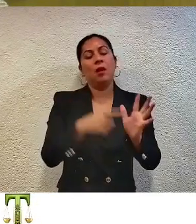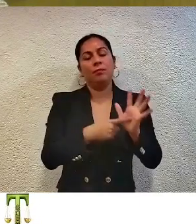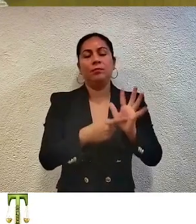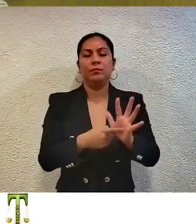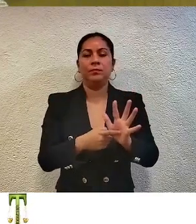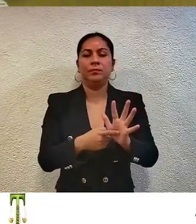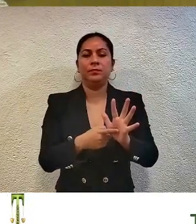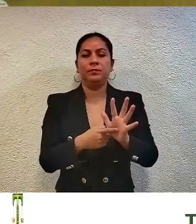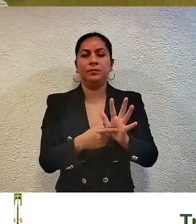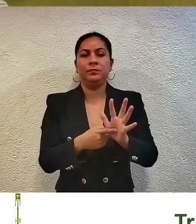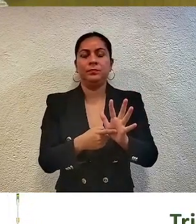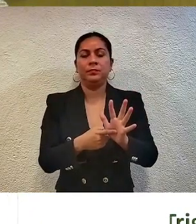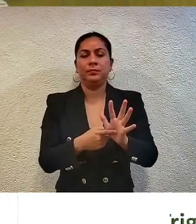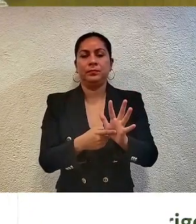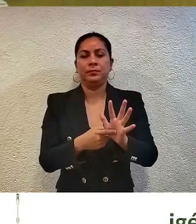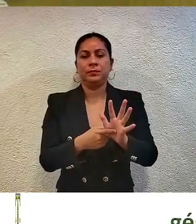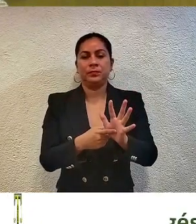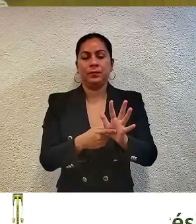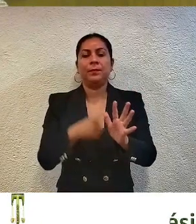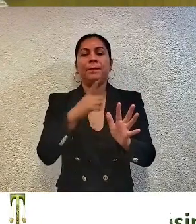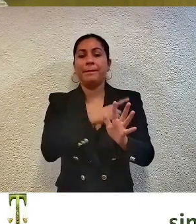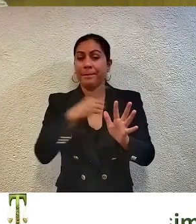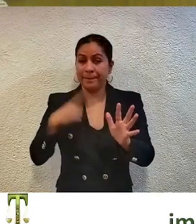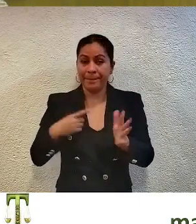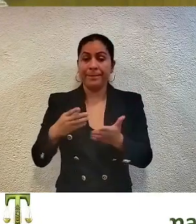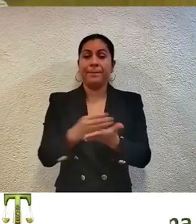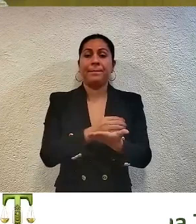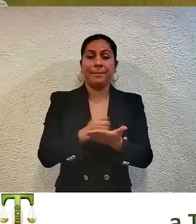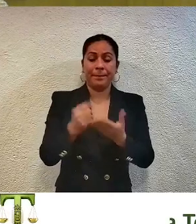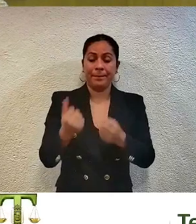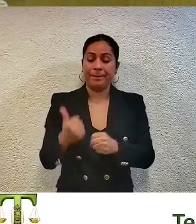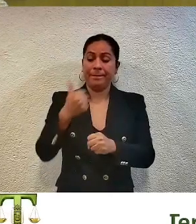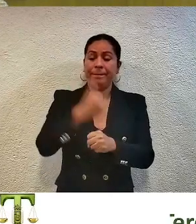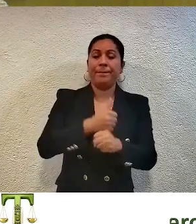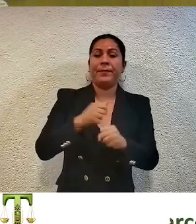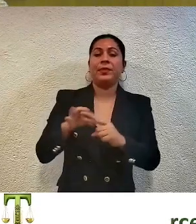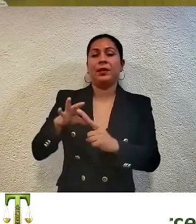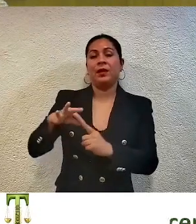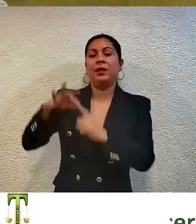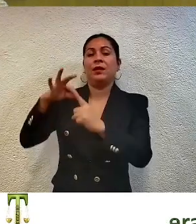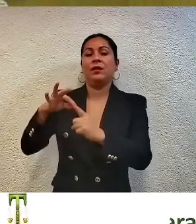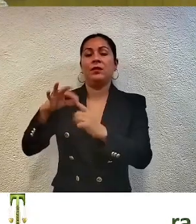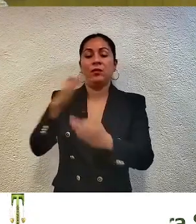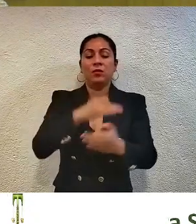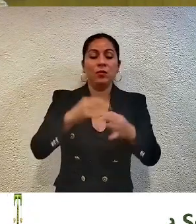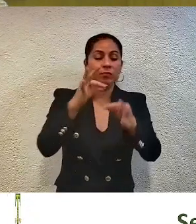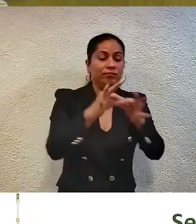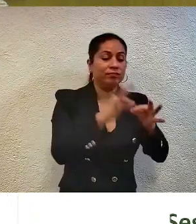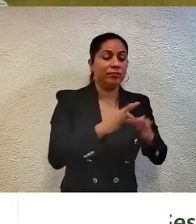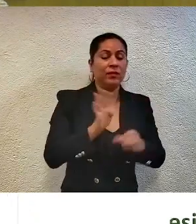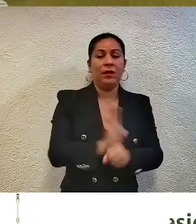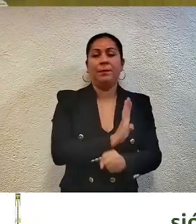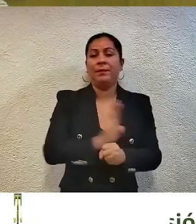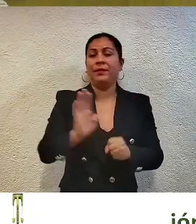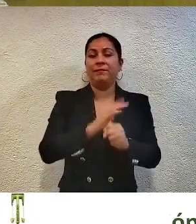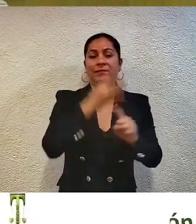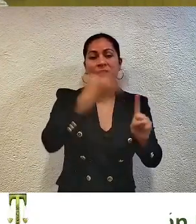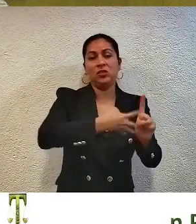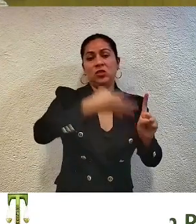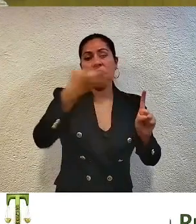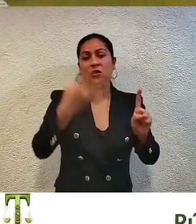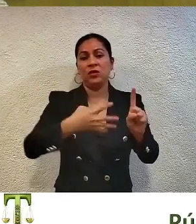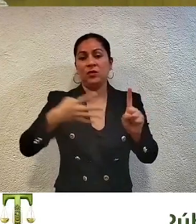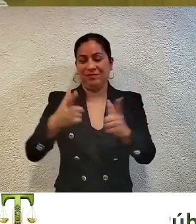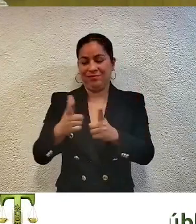que debe garantizar que las postulaciones sean por fórmula completa a favor de población de la diversidad sexual y de